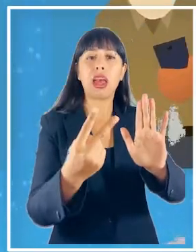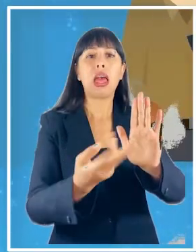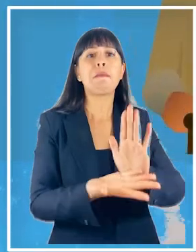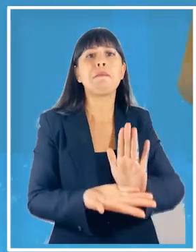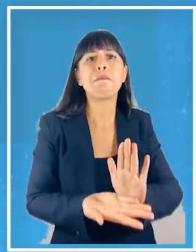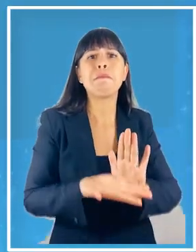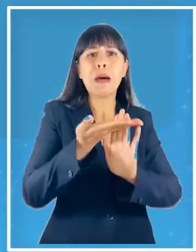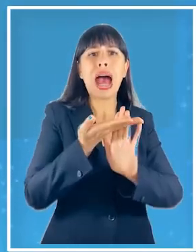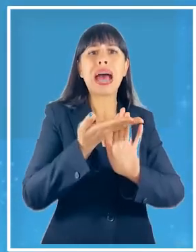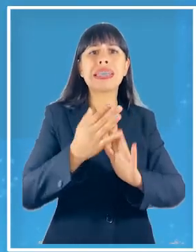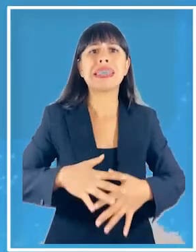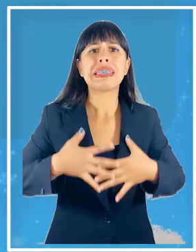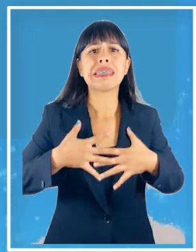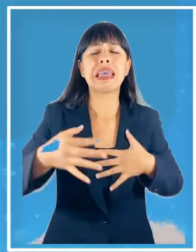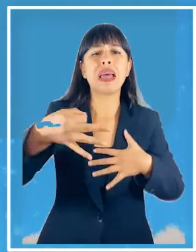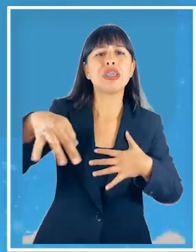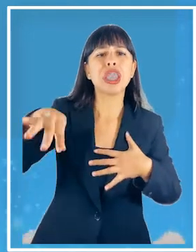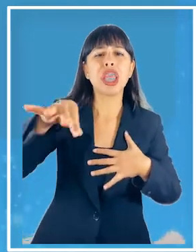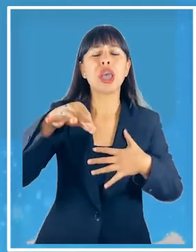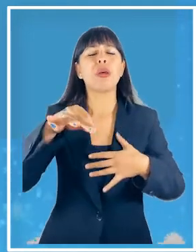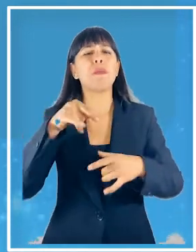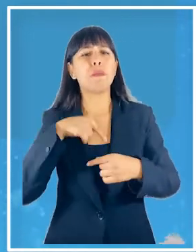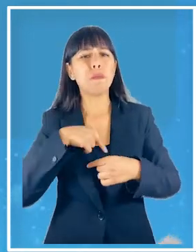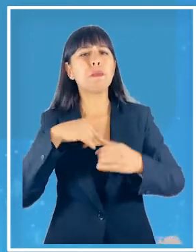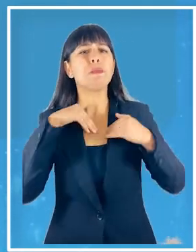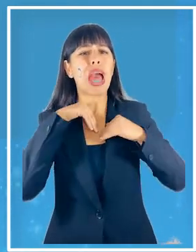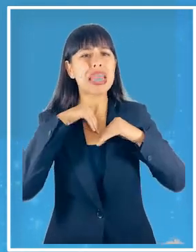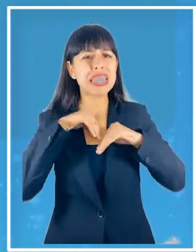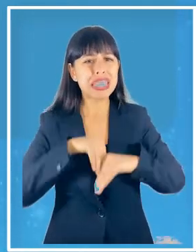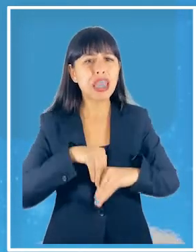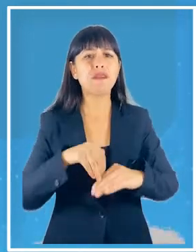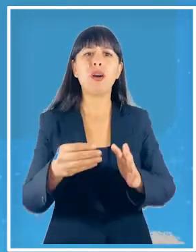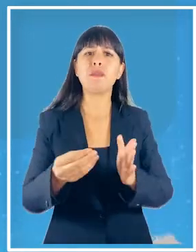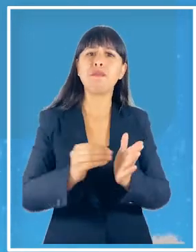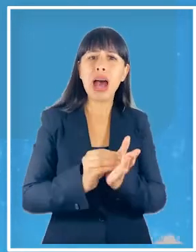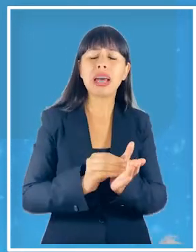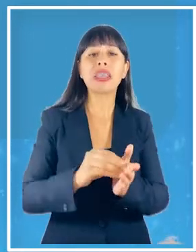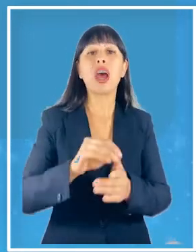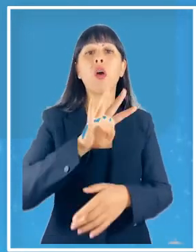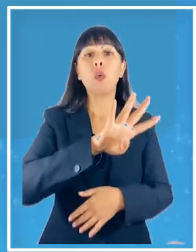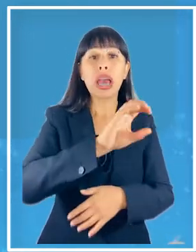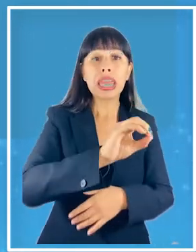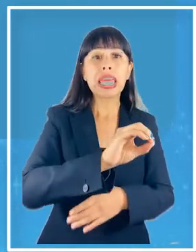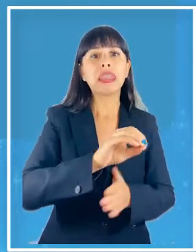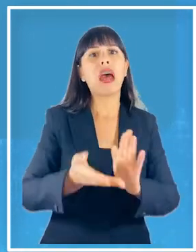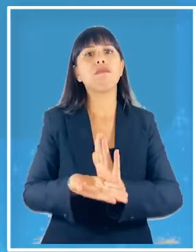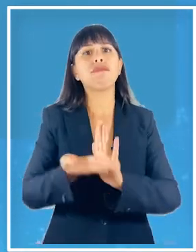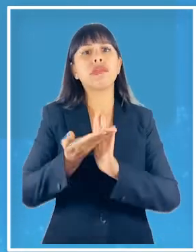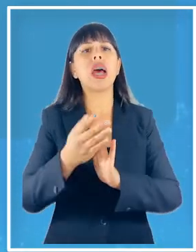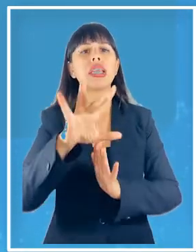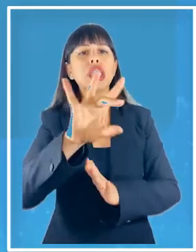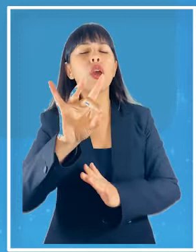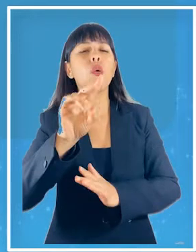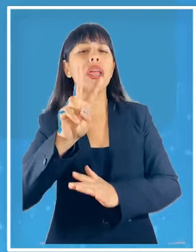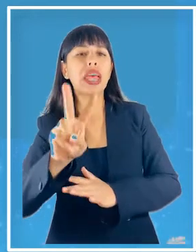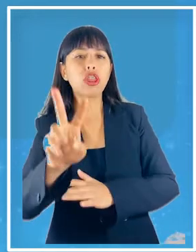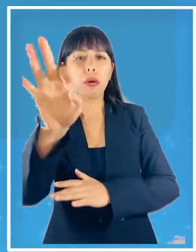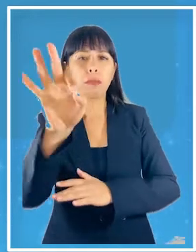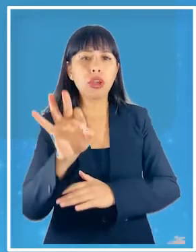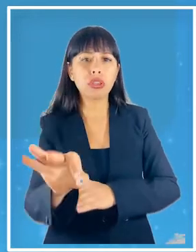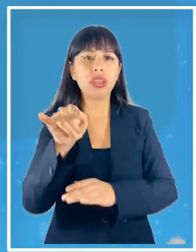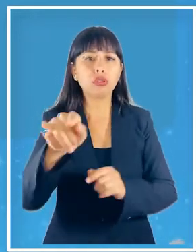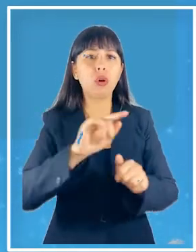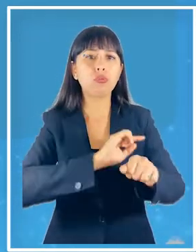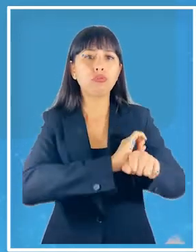subieron los síntomas depresivos en personas mayores de un 40 a un 52% durante la